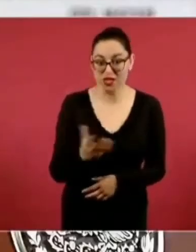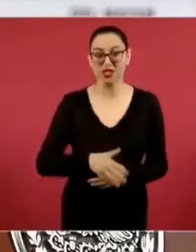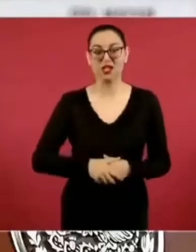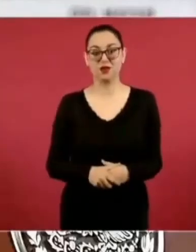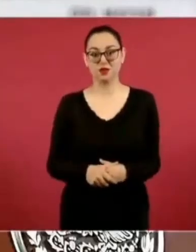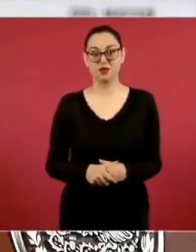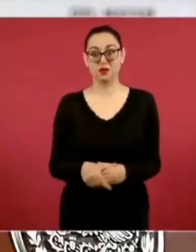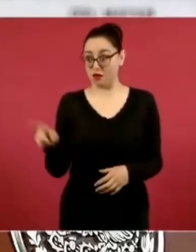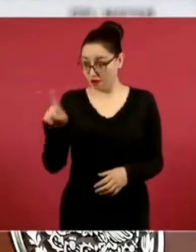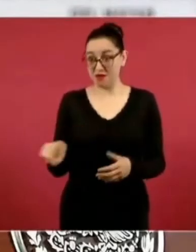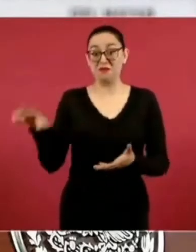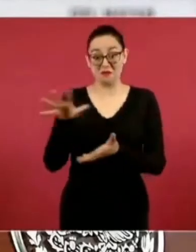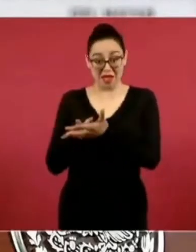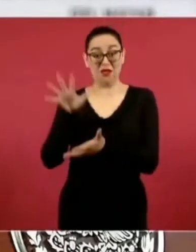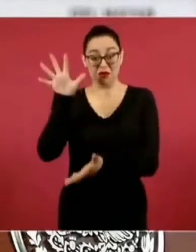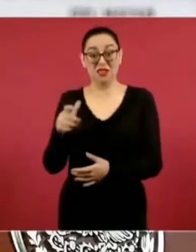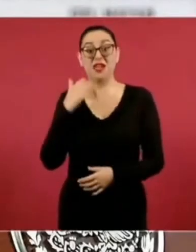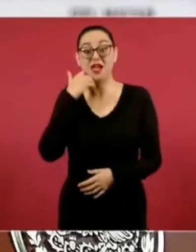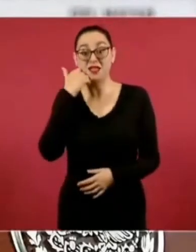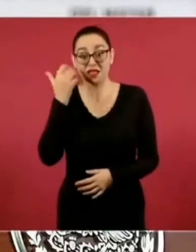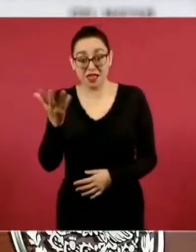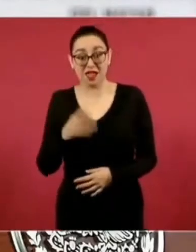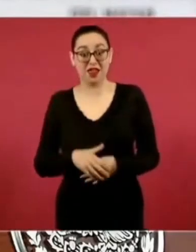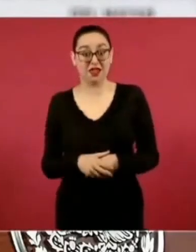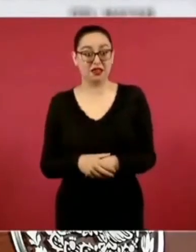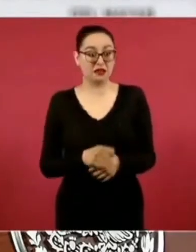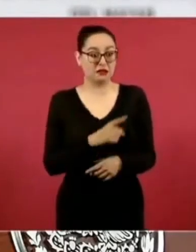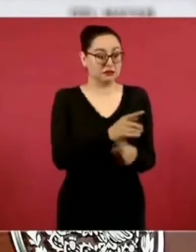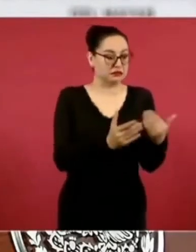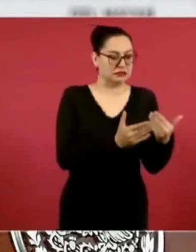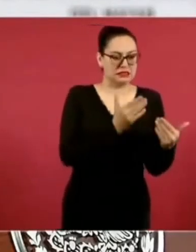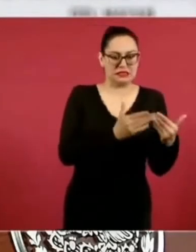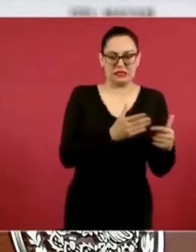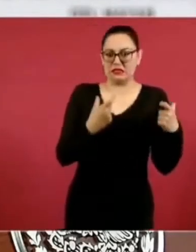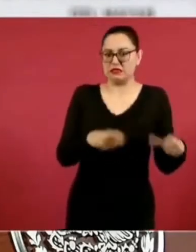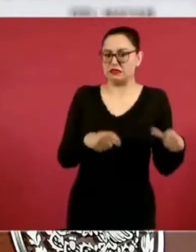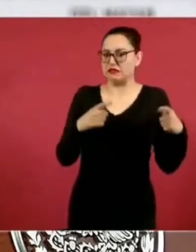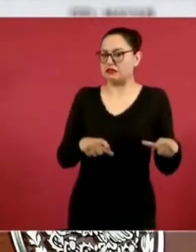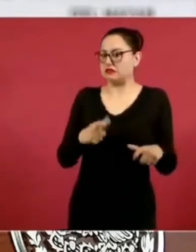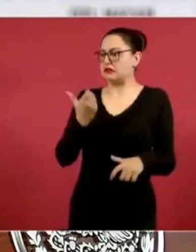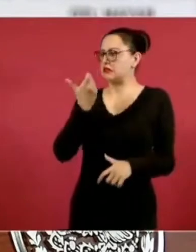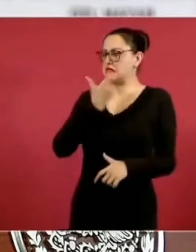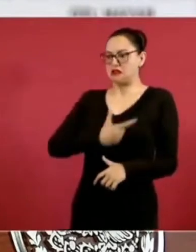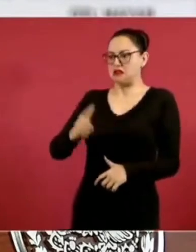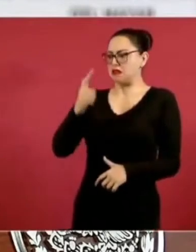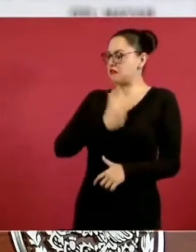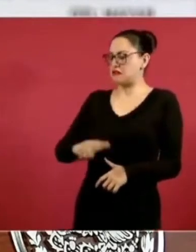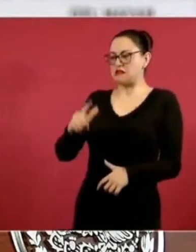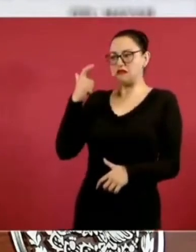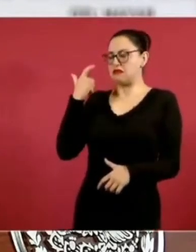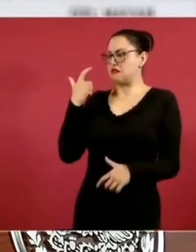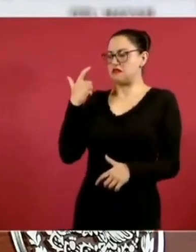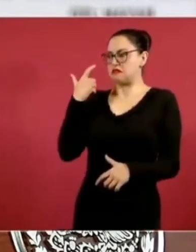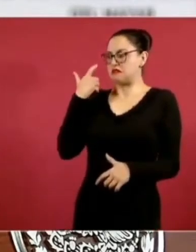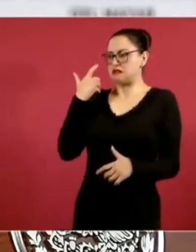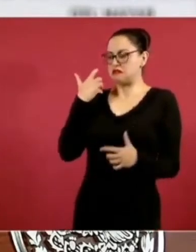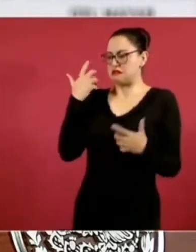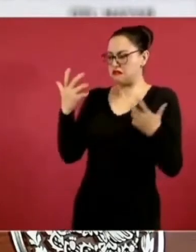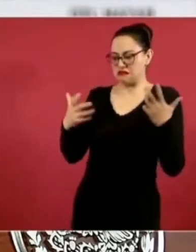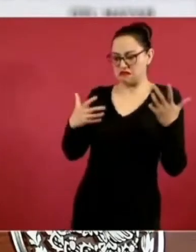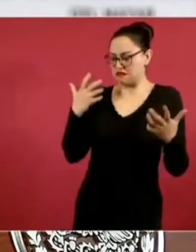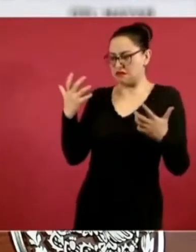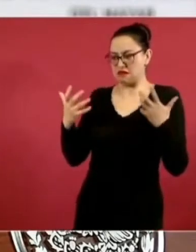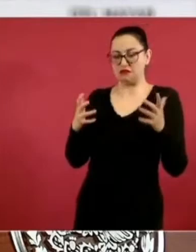guste a los potentados, aunque no les guste a los medios de comunicación. Aquí